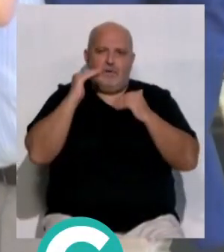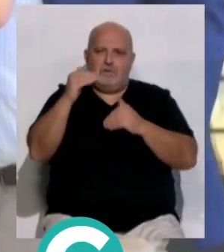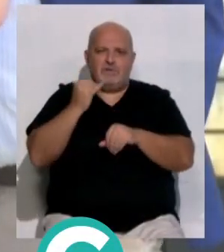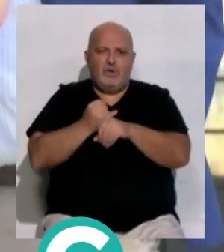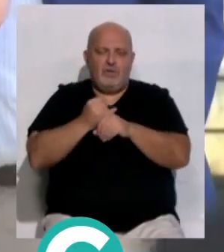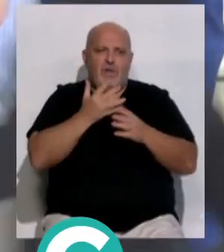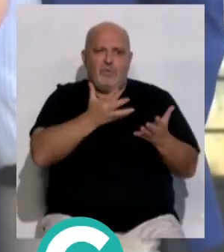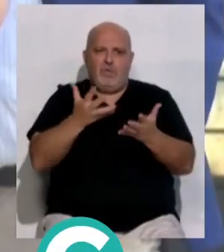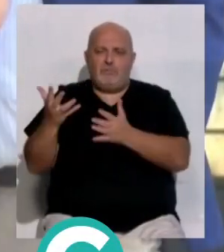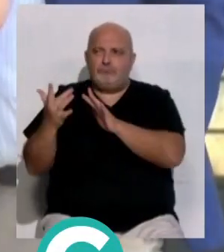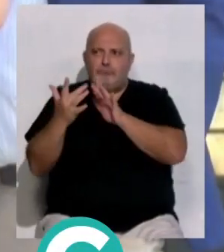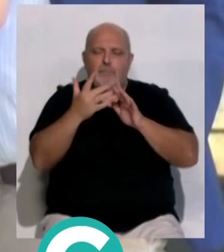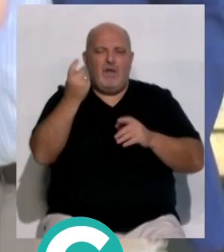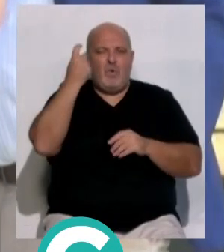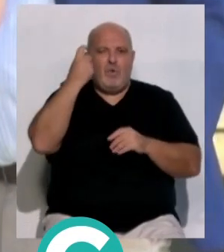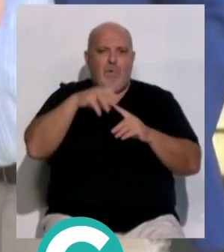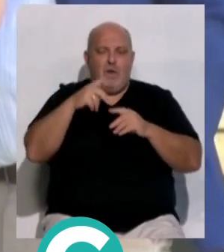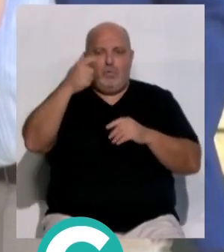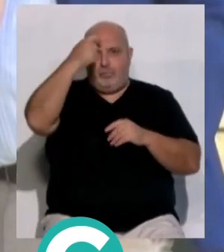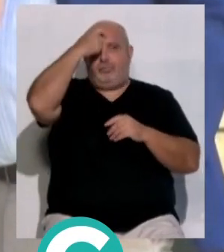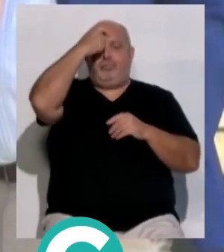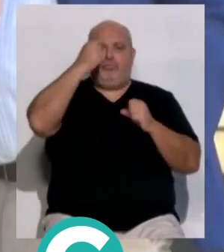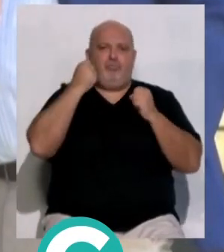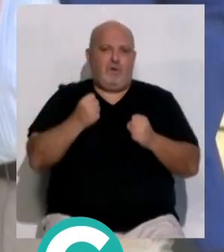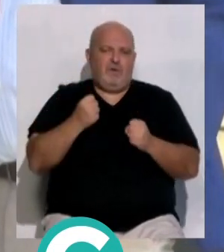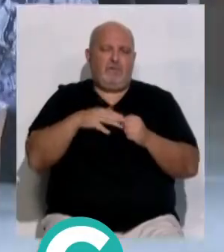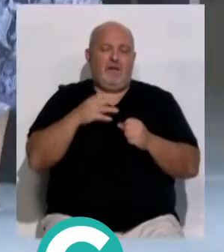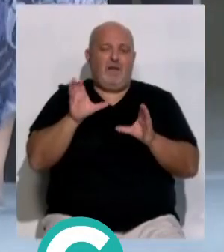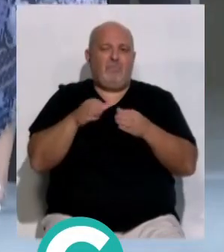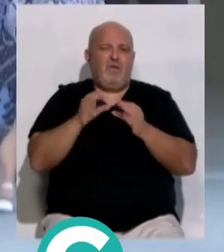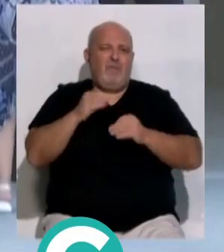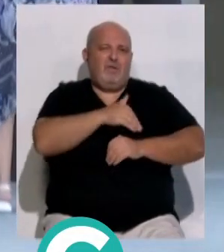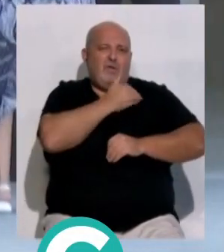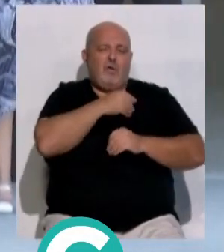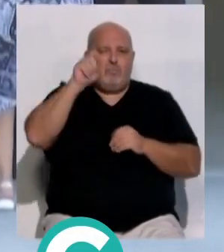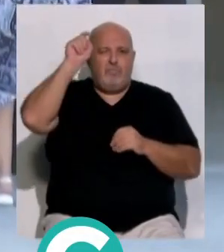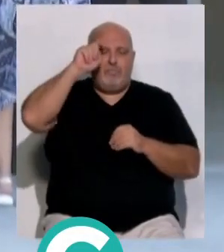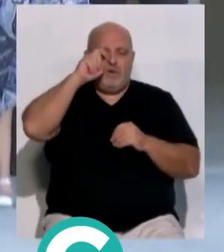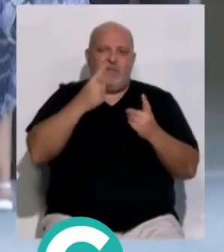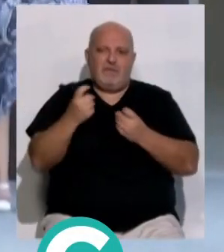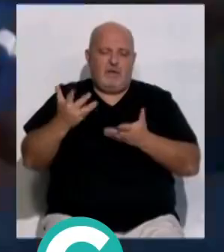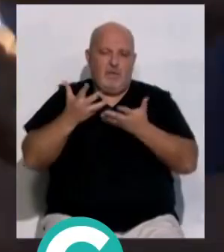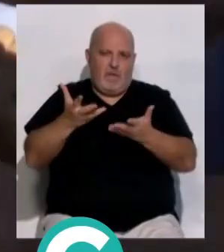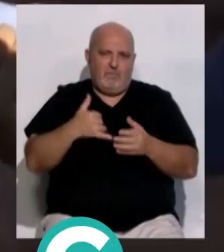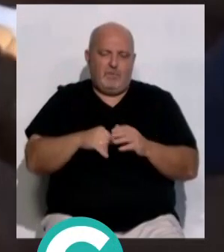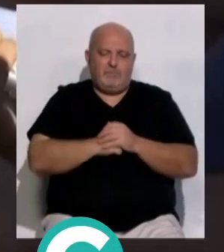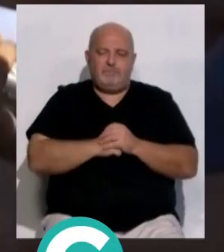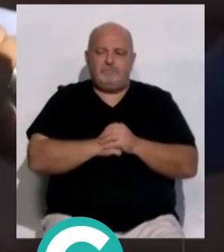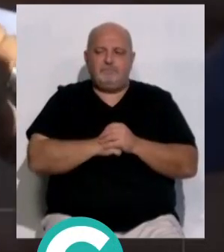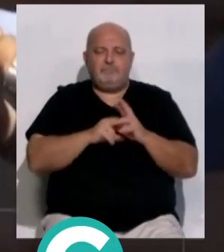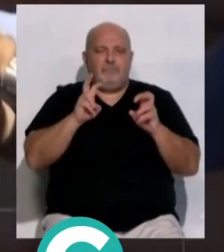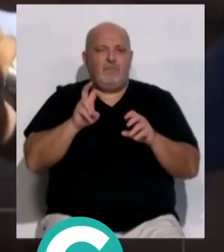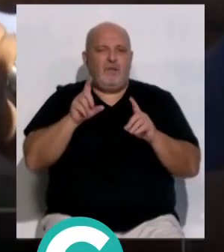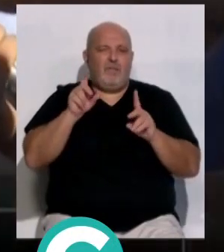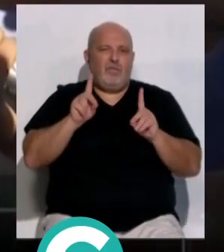psicológica a los heridos, así como el alumnado del centro, donde hay un equipo para aquellos estudiantes o profesores que los requieran. Tanto